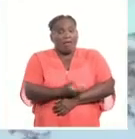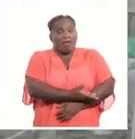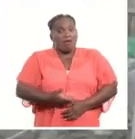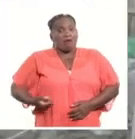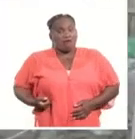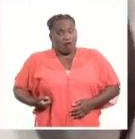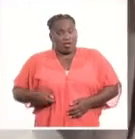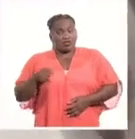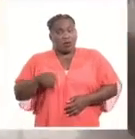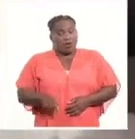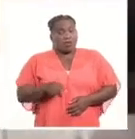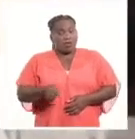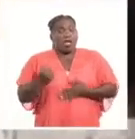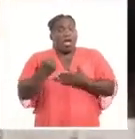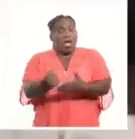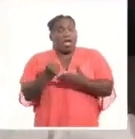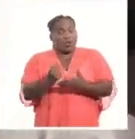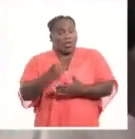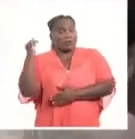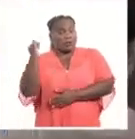atraer el apoyo humanitario.